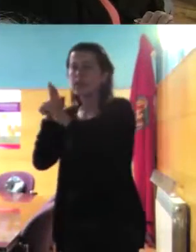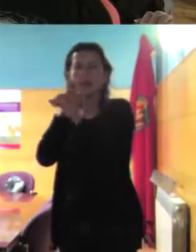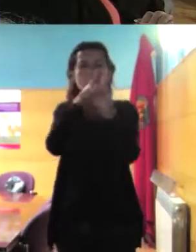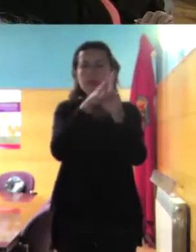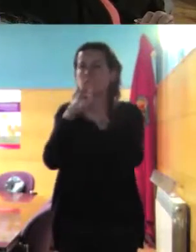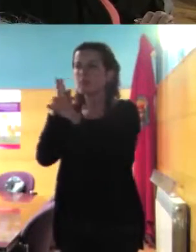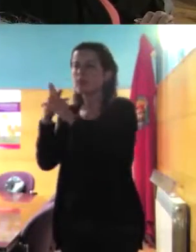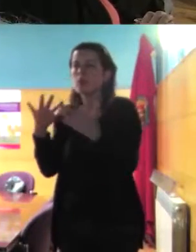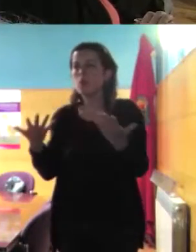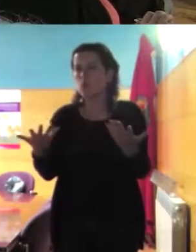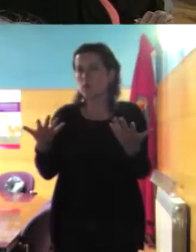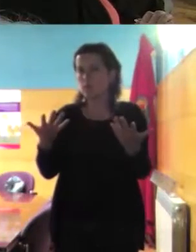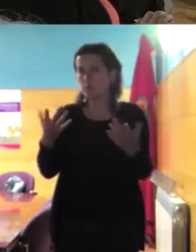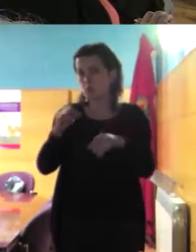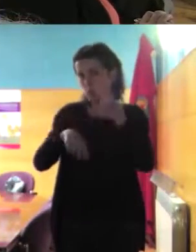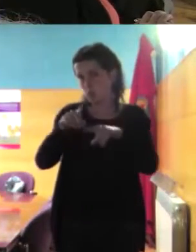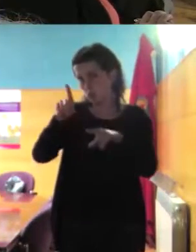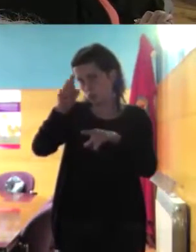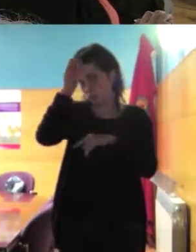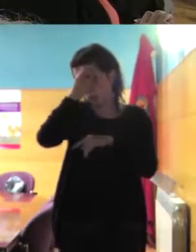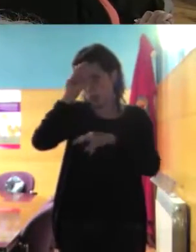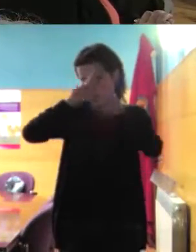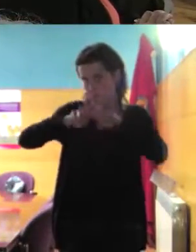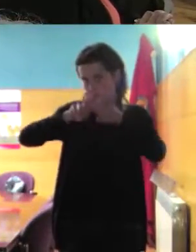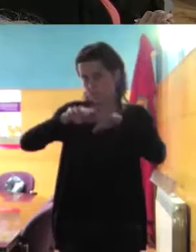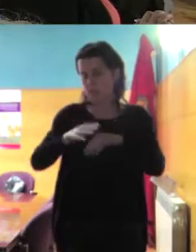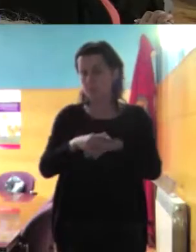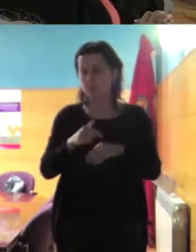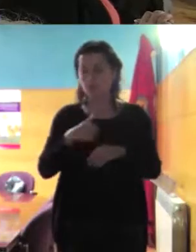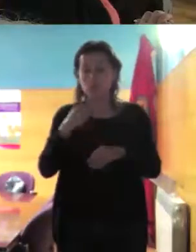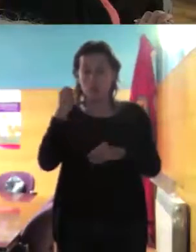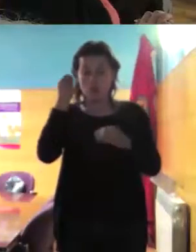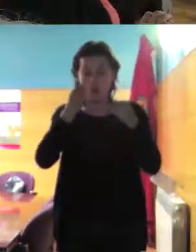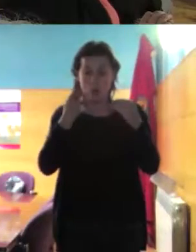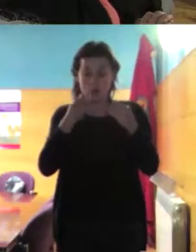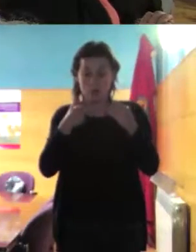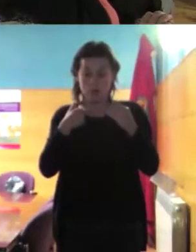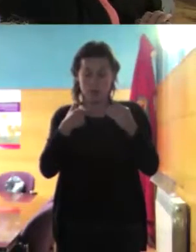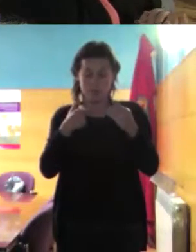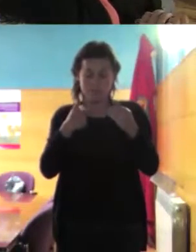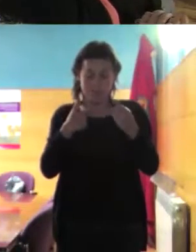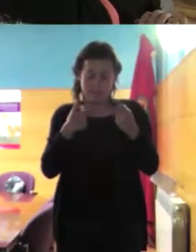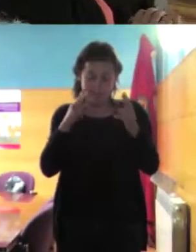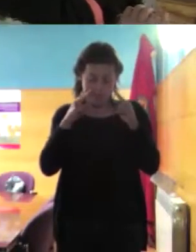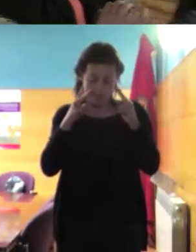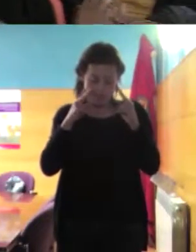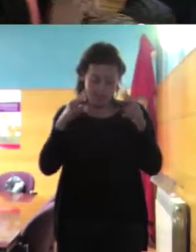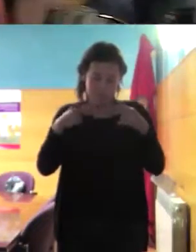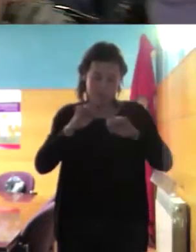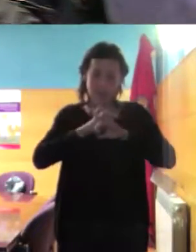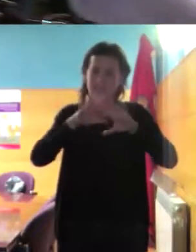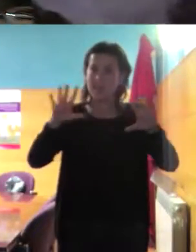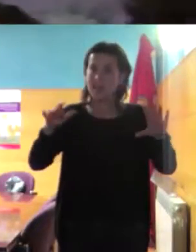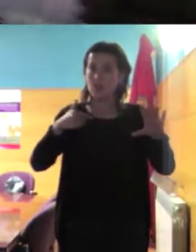sé te doy un poco tu análisis sí bueno yo creo que a se me nota que estoy a favor del análisis y en contra de las